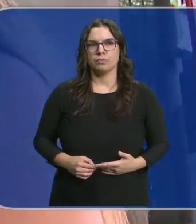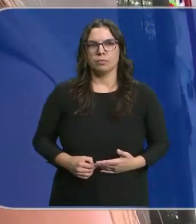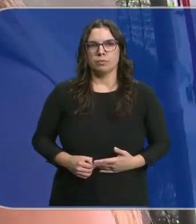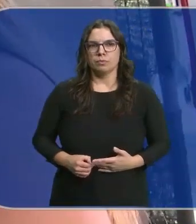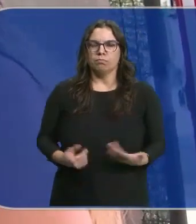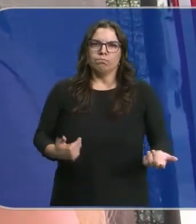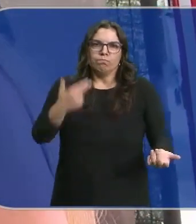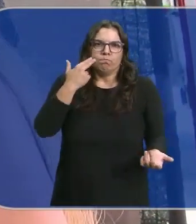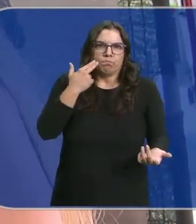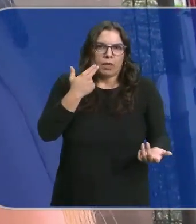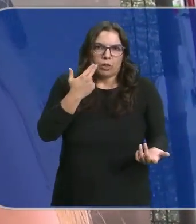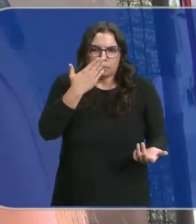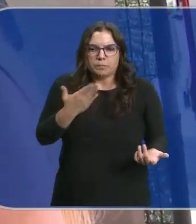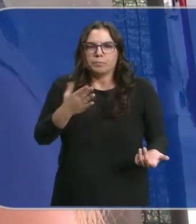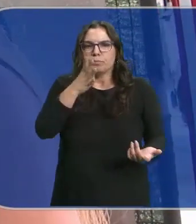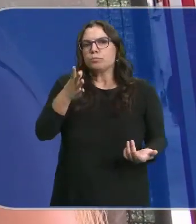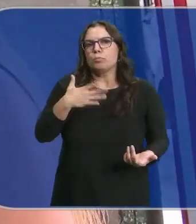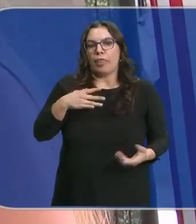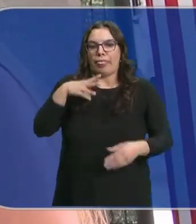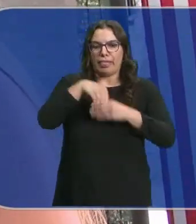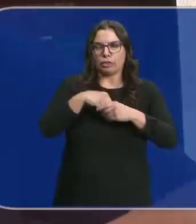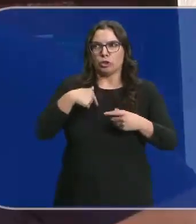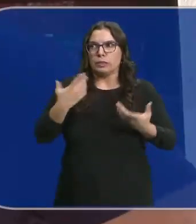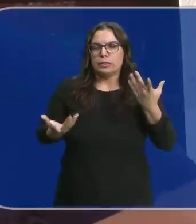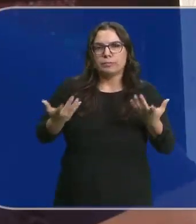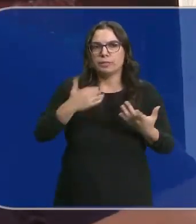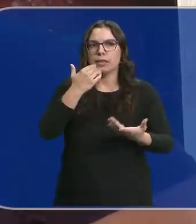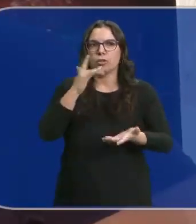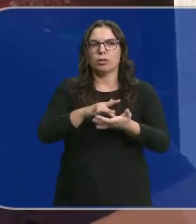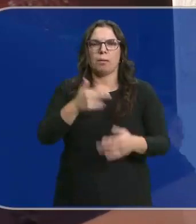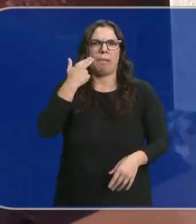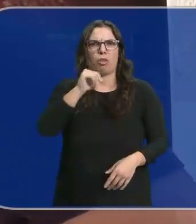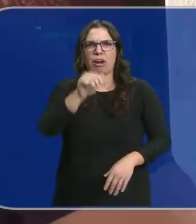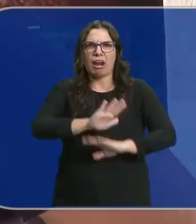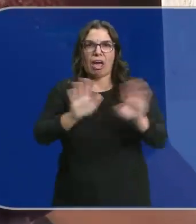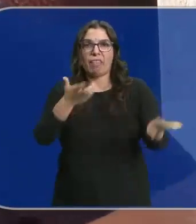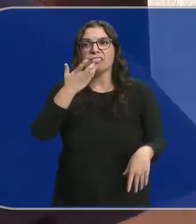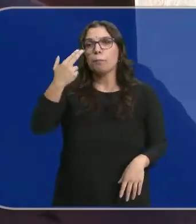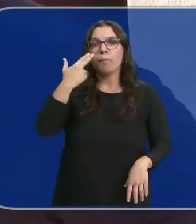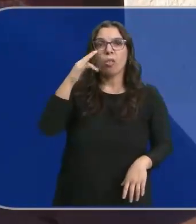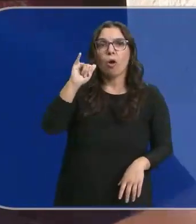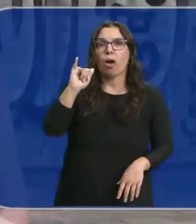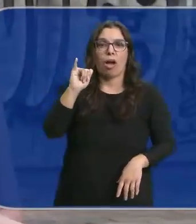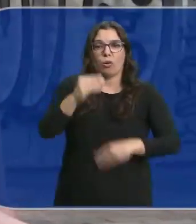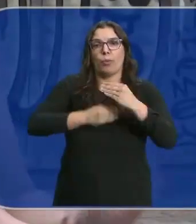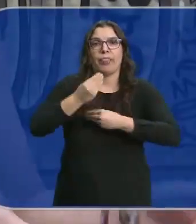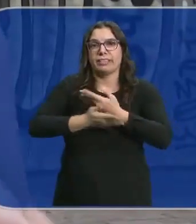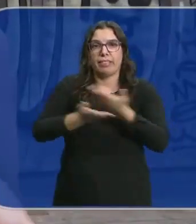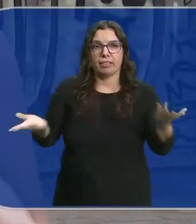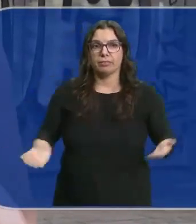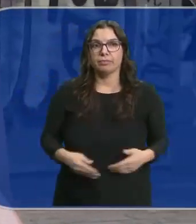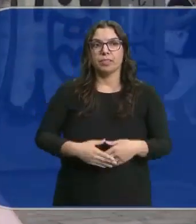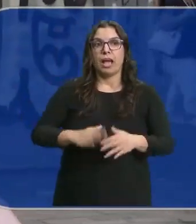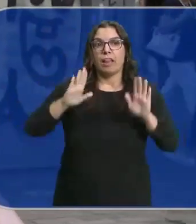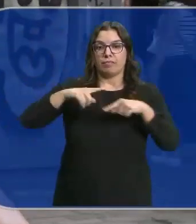Te da miedo, ¿sabes? Es como que, no sé, igual estás dentro y pasa cualquier cosa. No tienes por qué tener miedo. Si tienes miedo no haces nada. Al final a